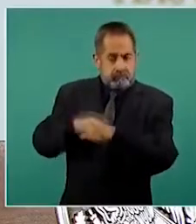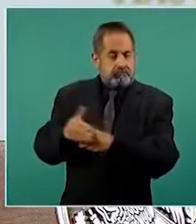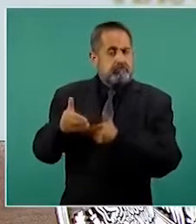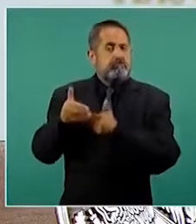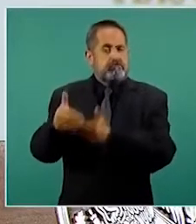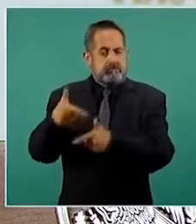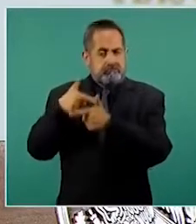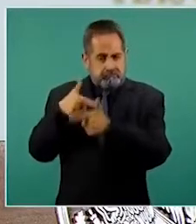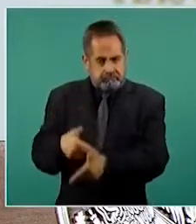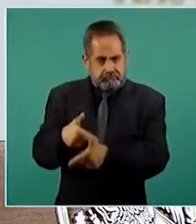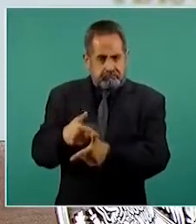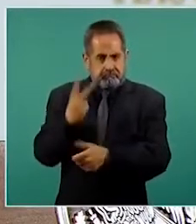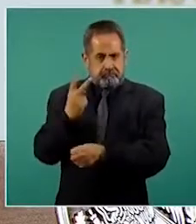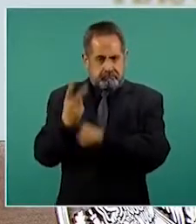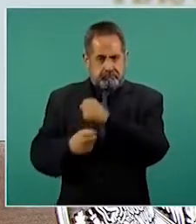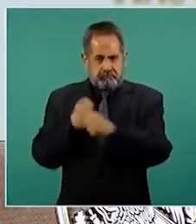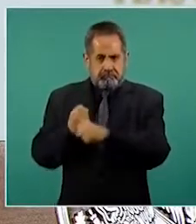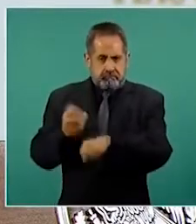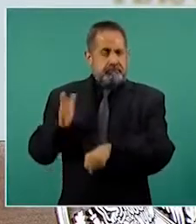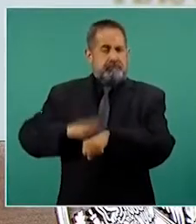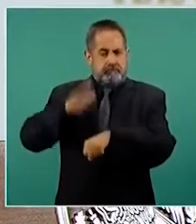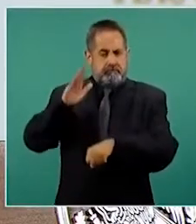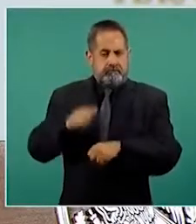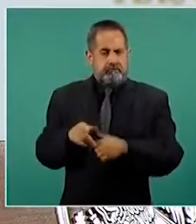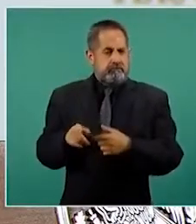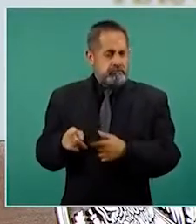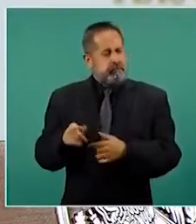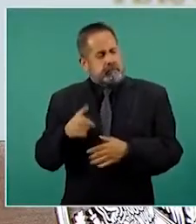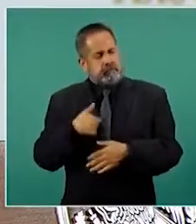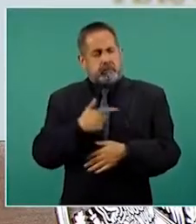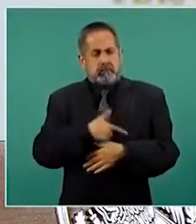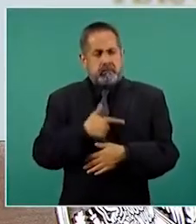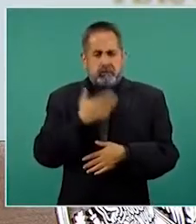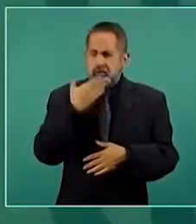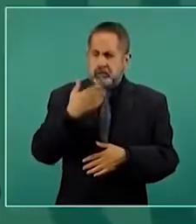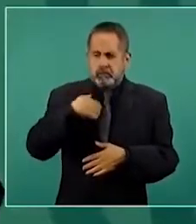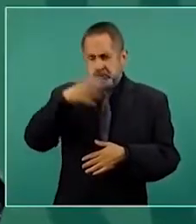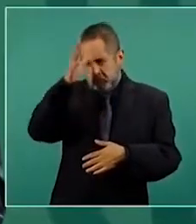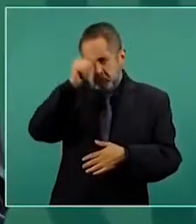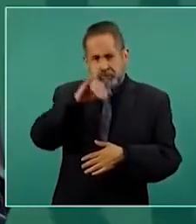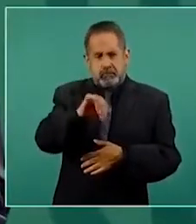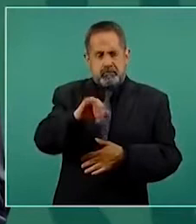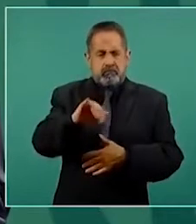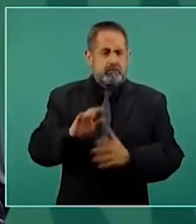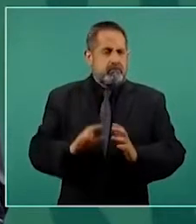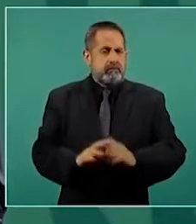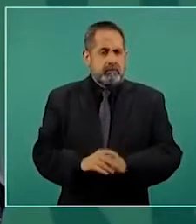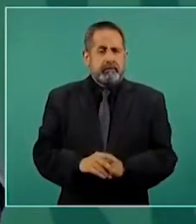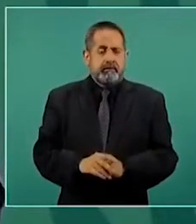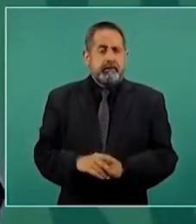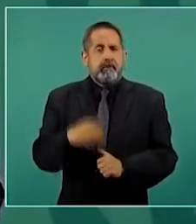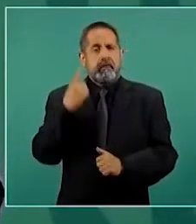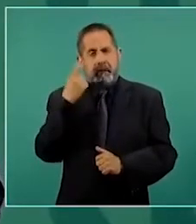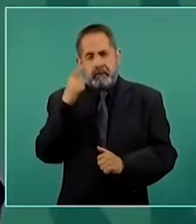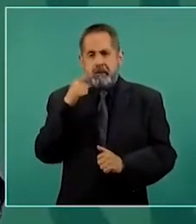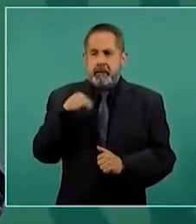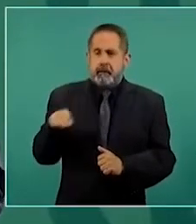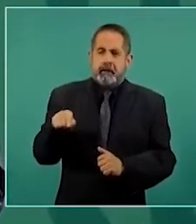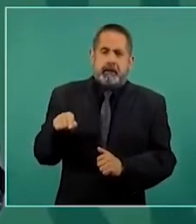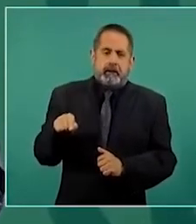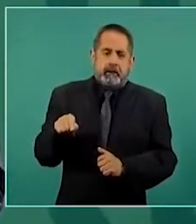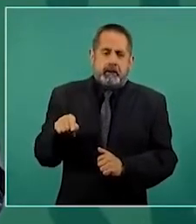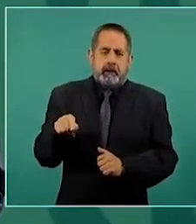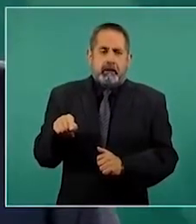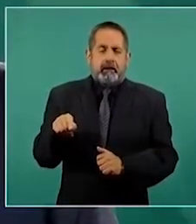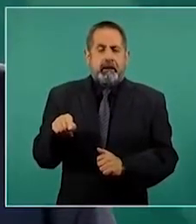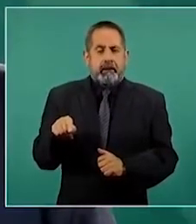presidente de la Corte continúe dos años más para llevar a